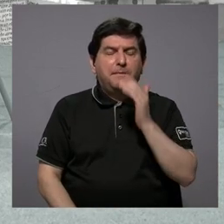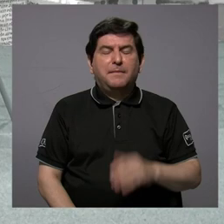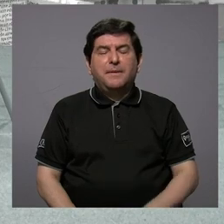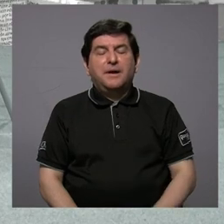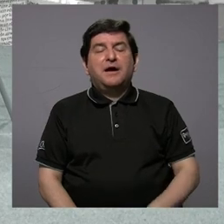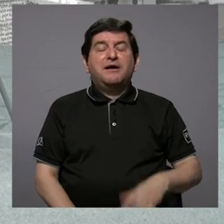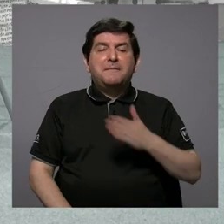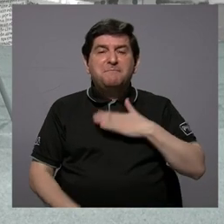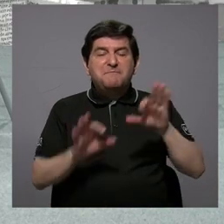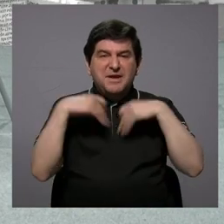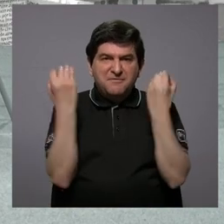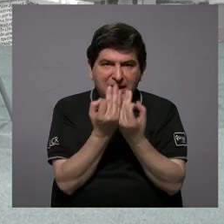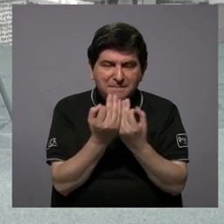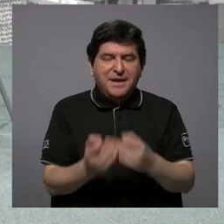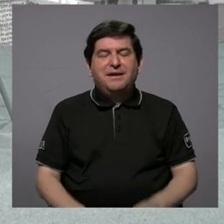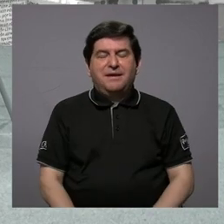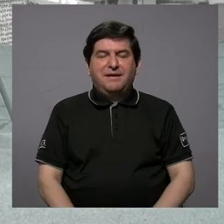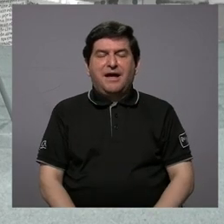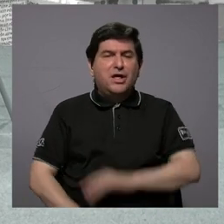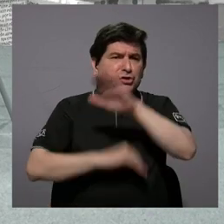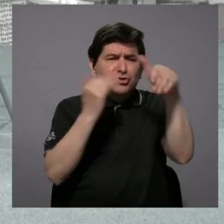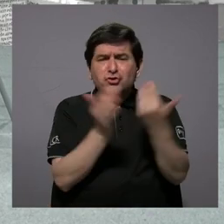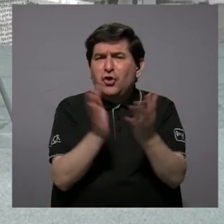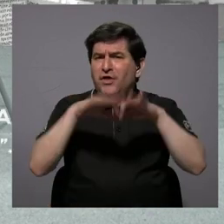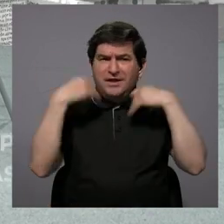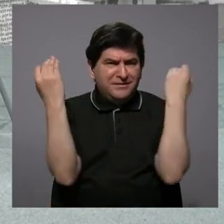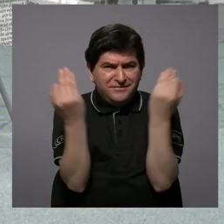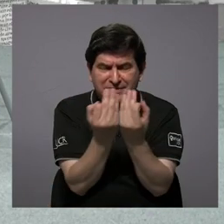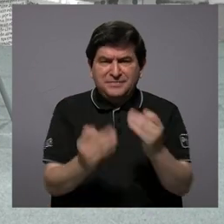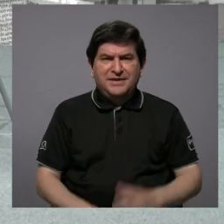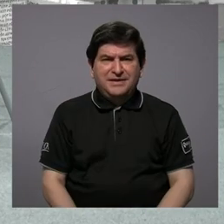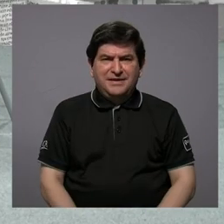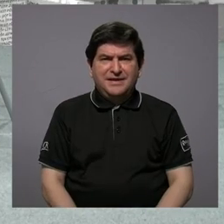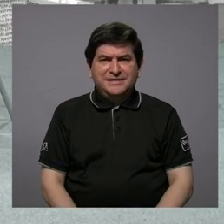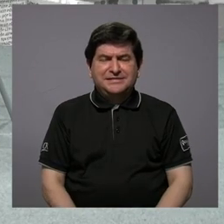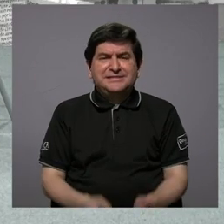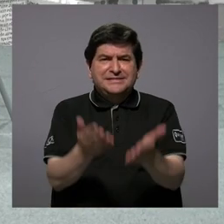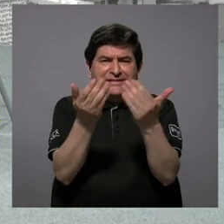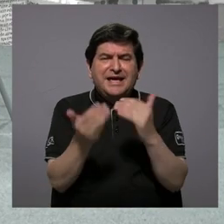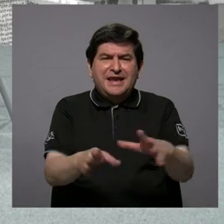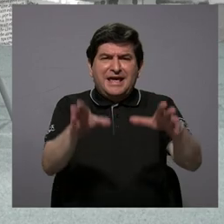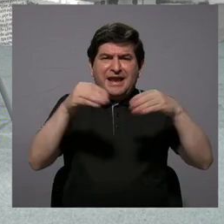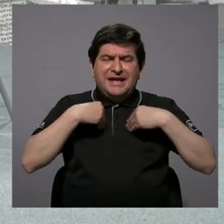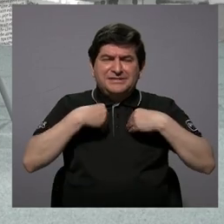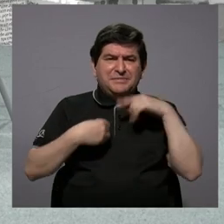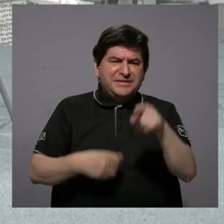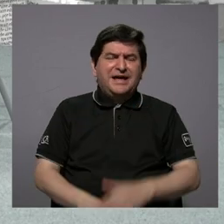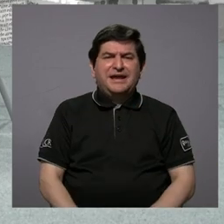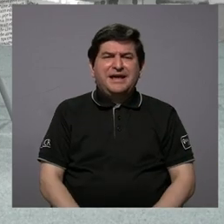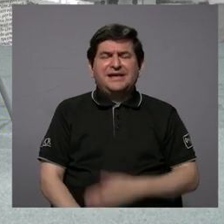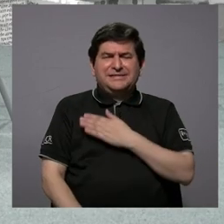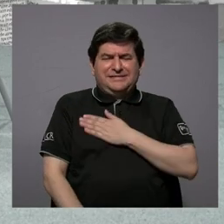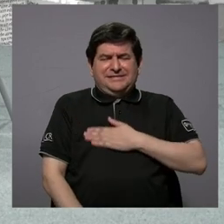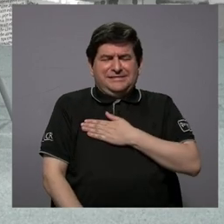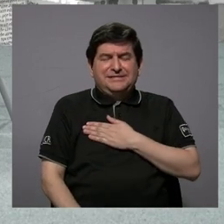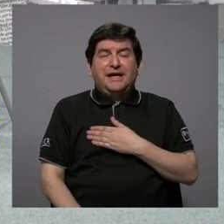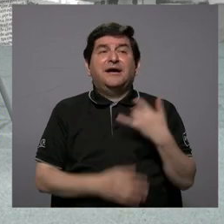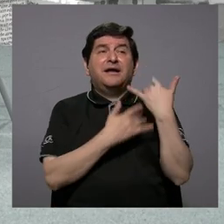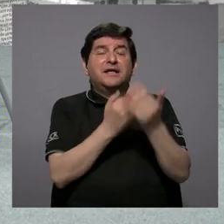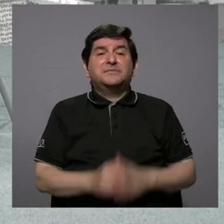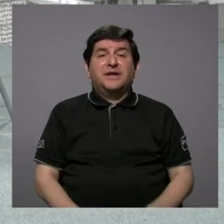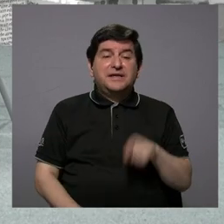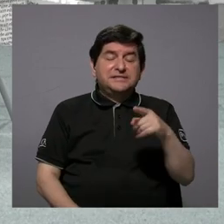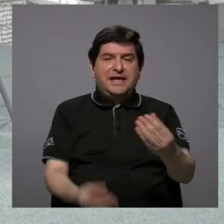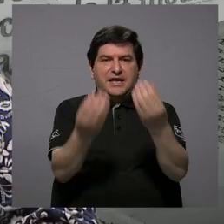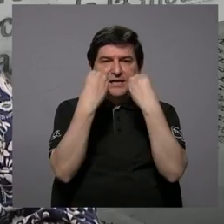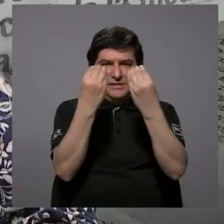familia y todas las otras familias, estamos anuentes a aceptar la disculpa con la esperanza de que sea